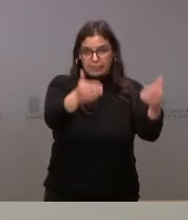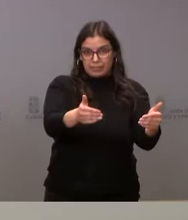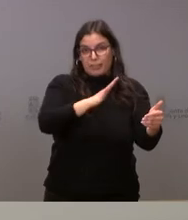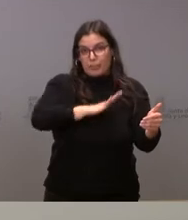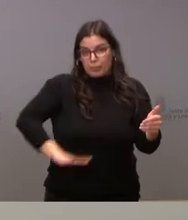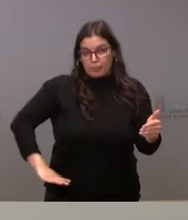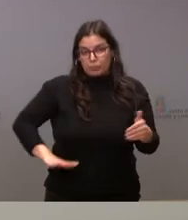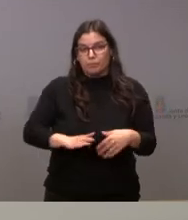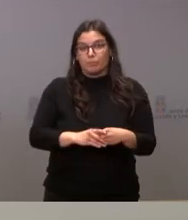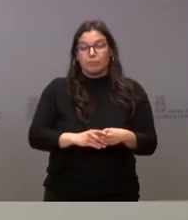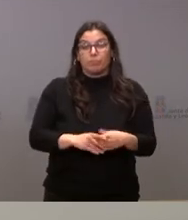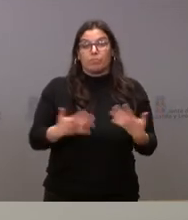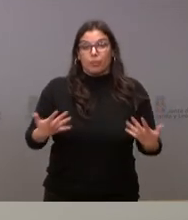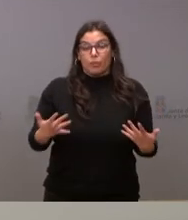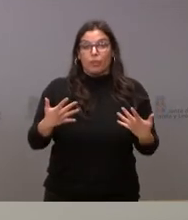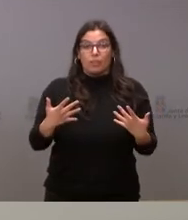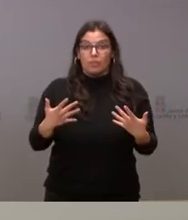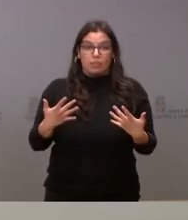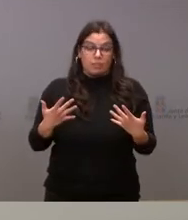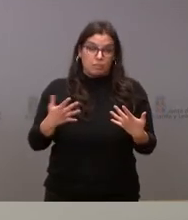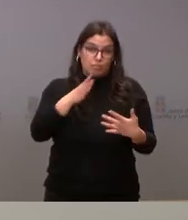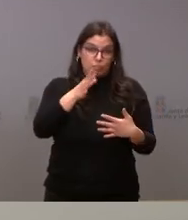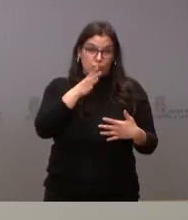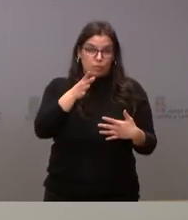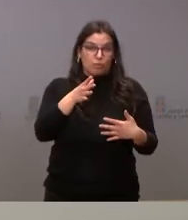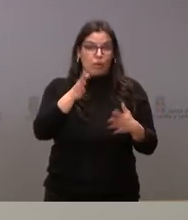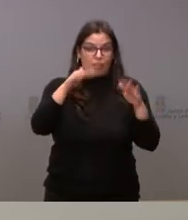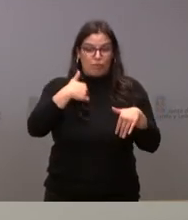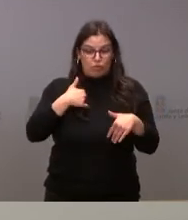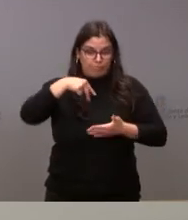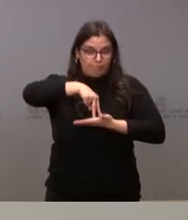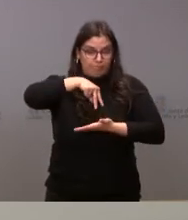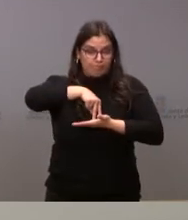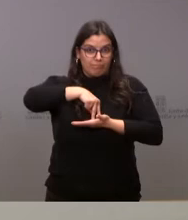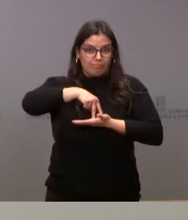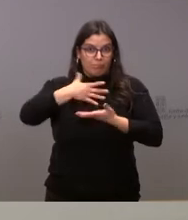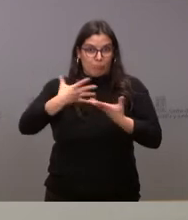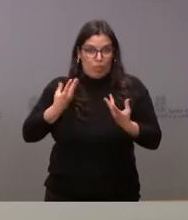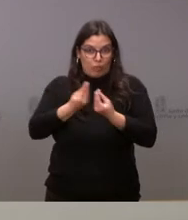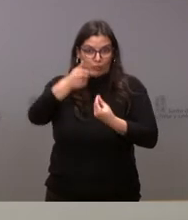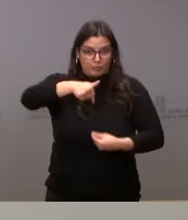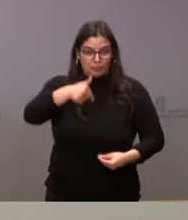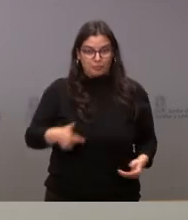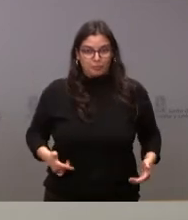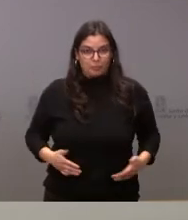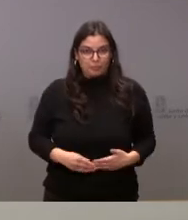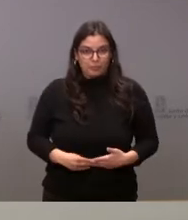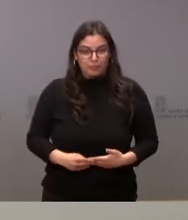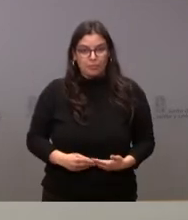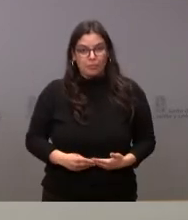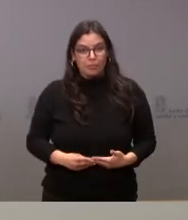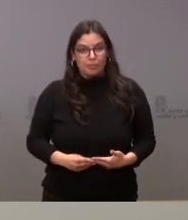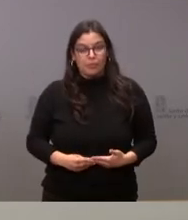y, en consecuencia, es el motivo por el cual puedo acompañarles. Mi primer